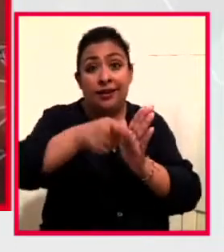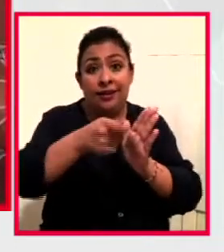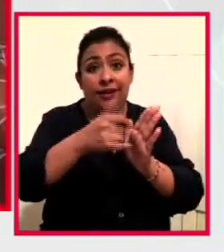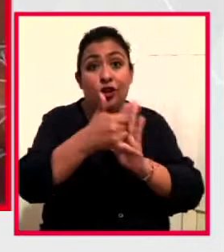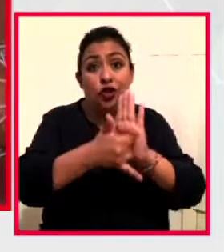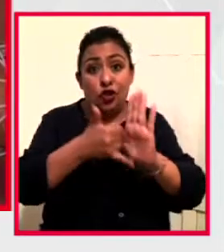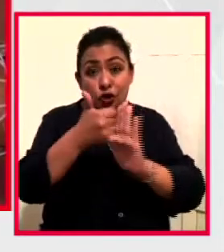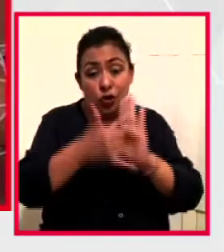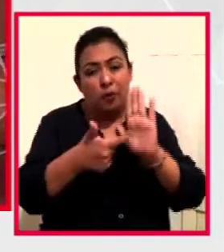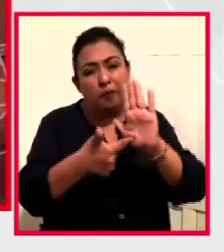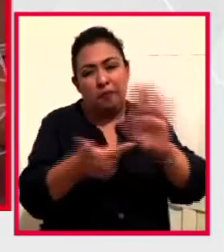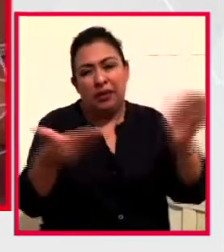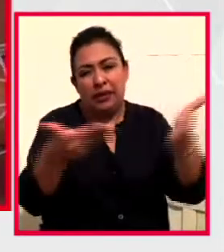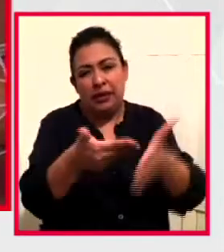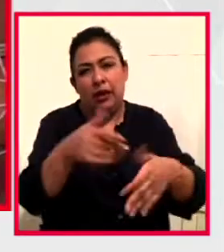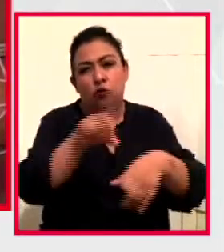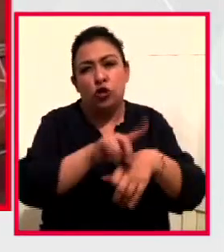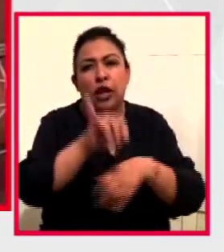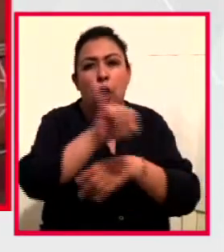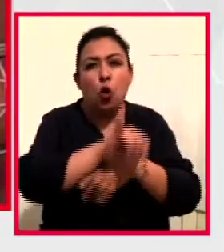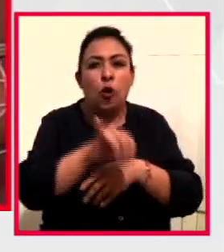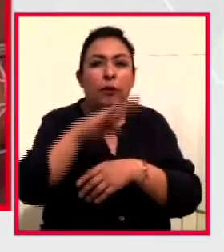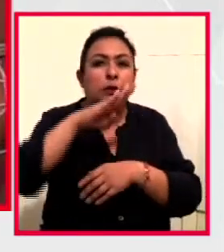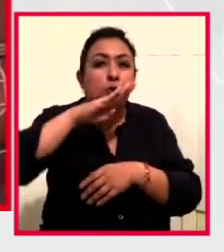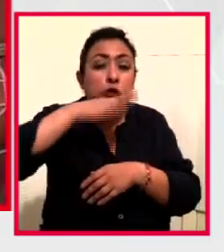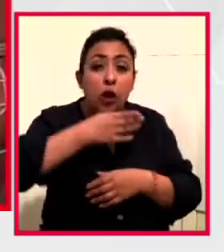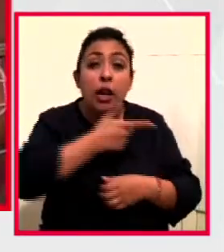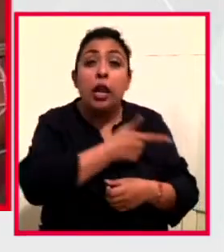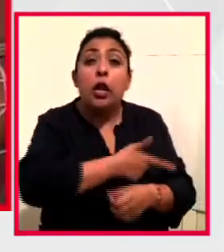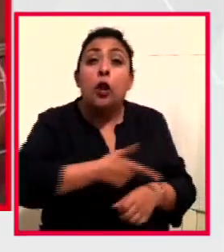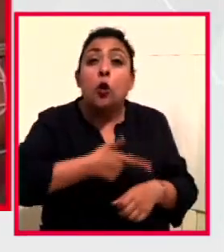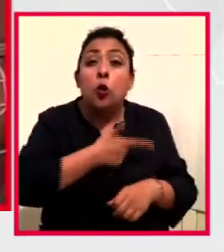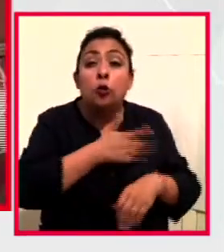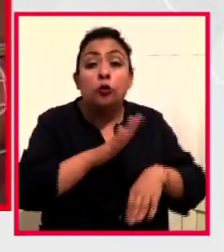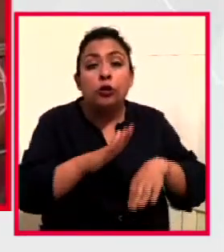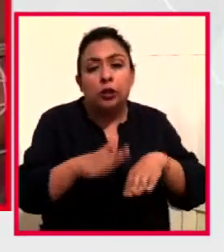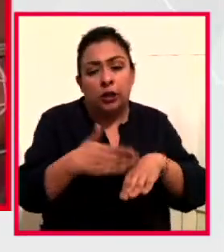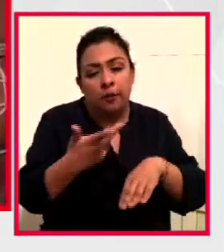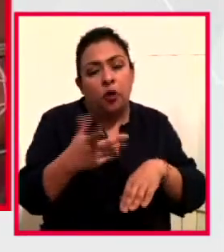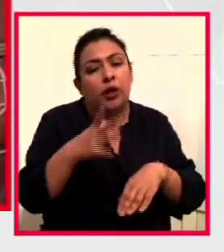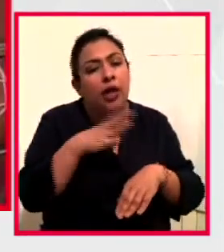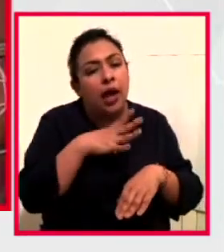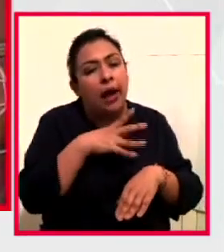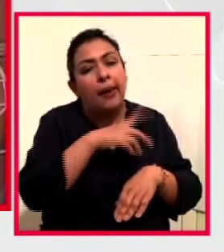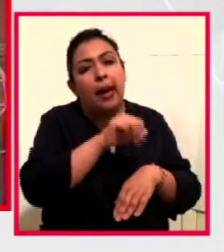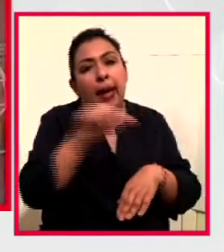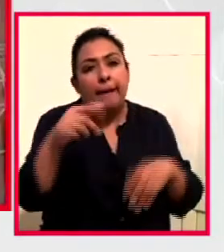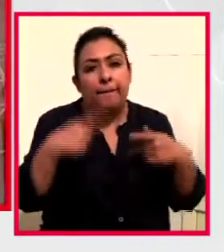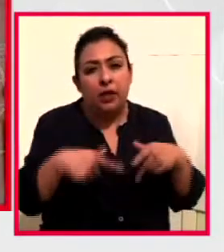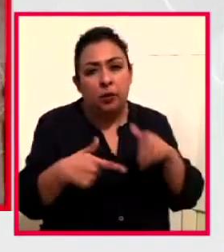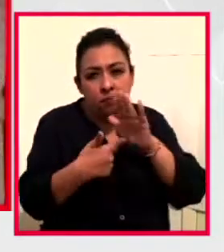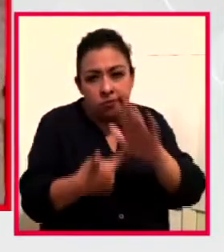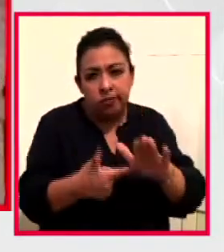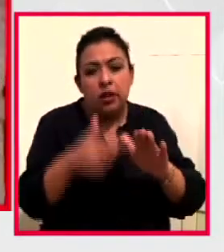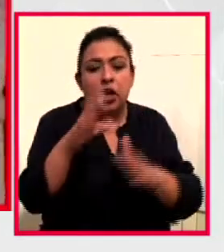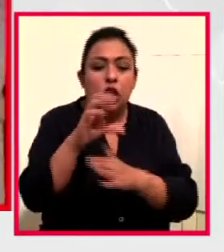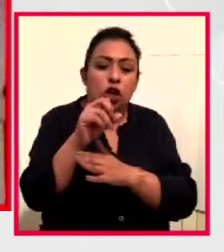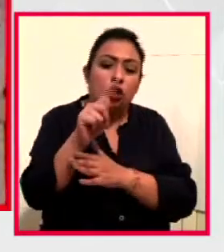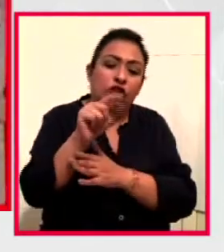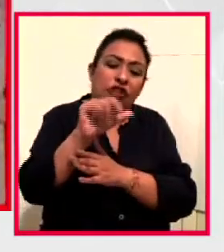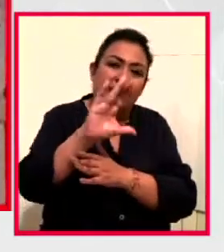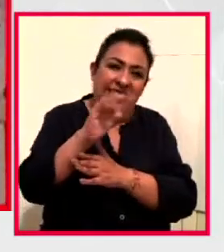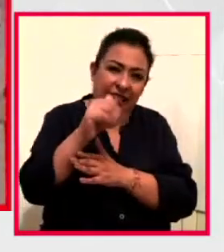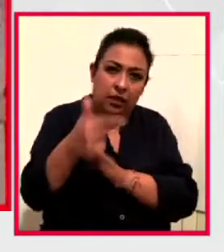presentamos el jueves pozolero, nos gusta más porque, aparte de que le llevamos a la gente la costa chica hasta sus casas,